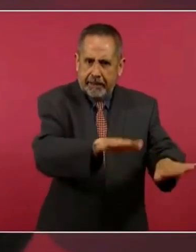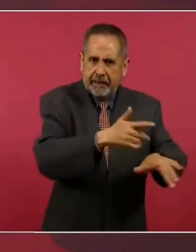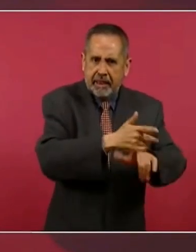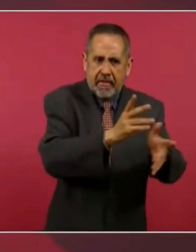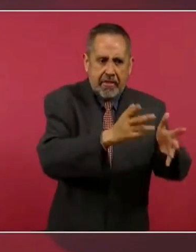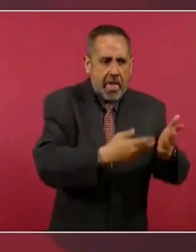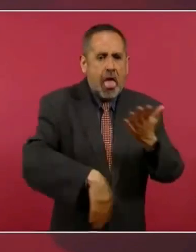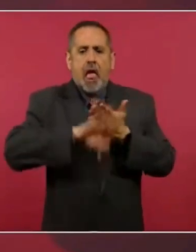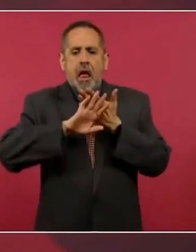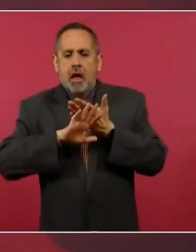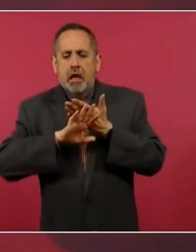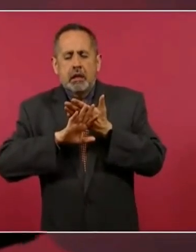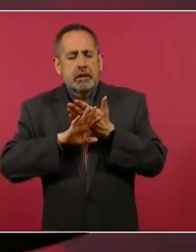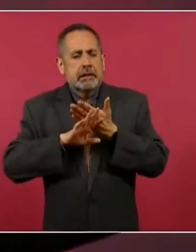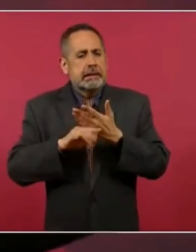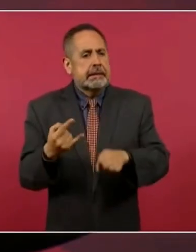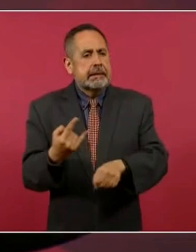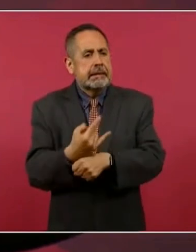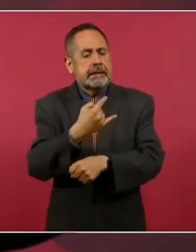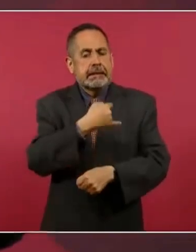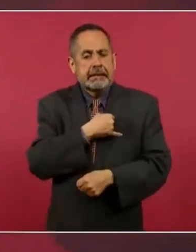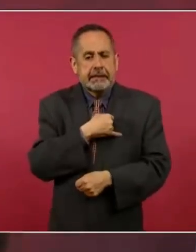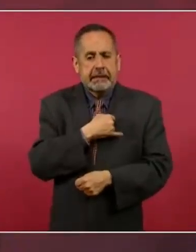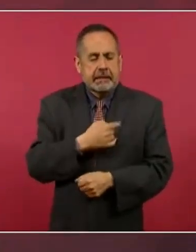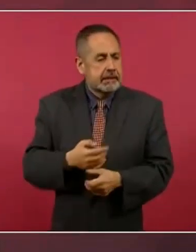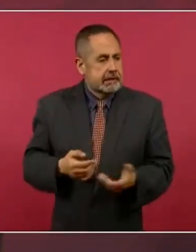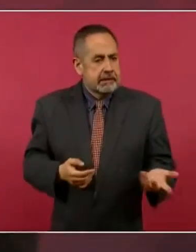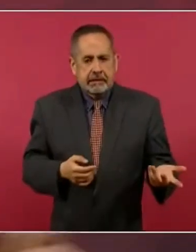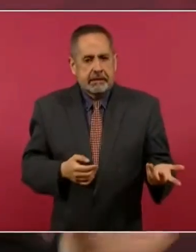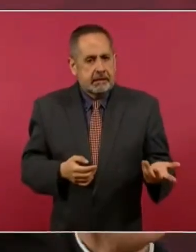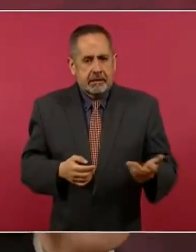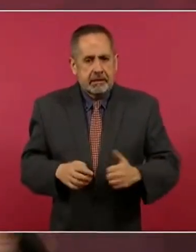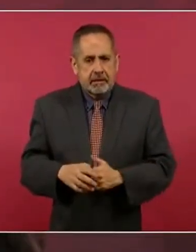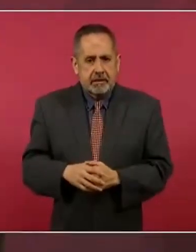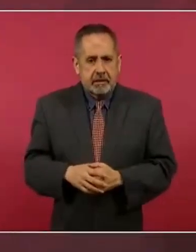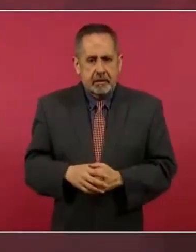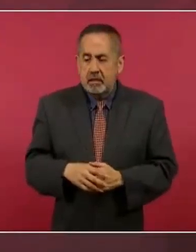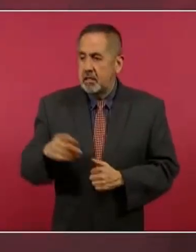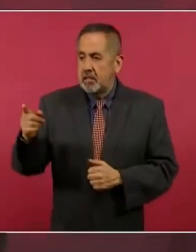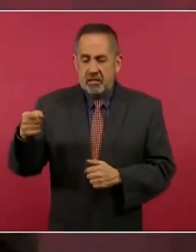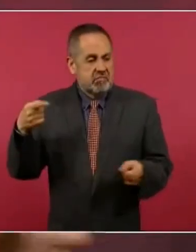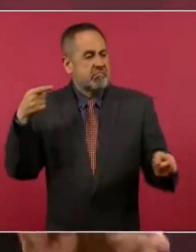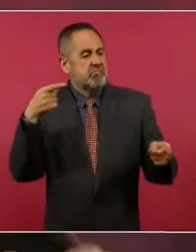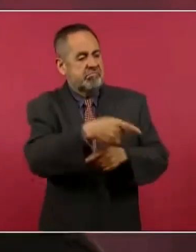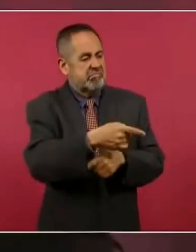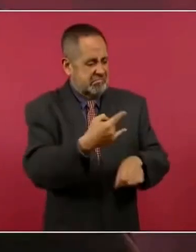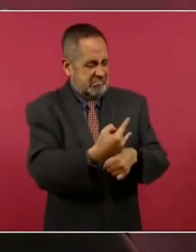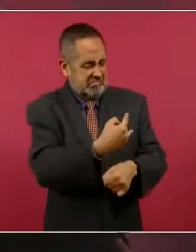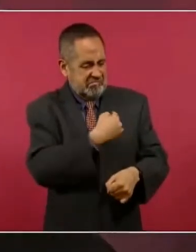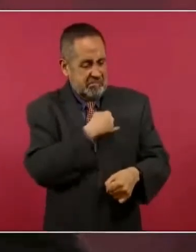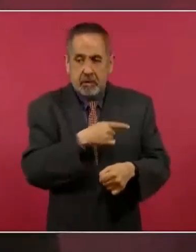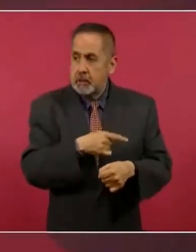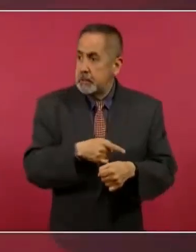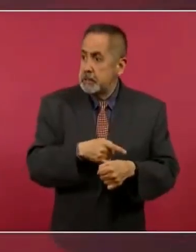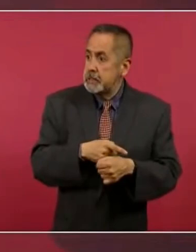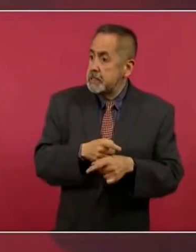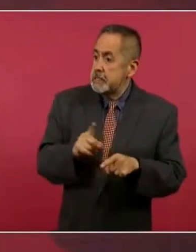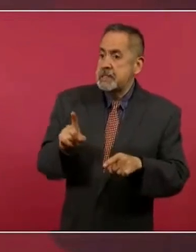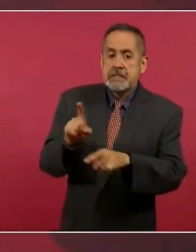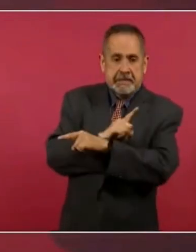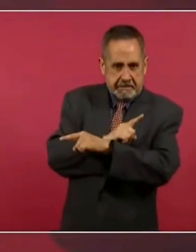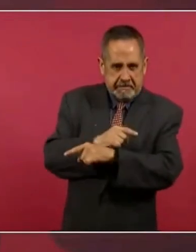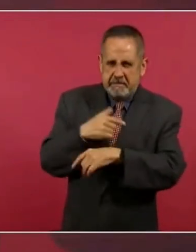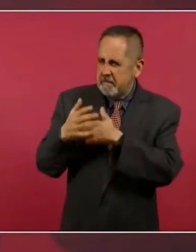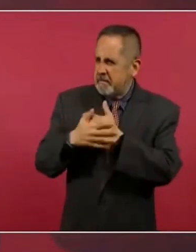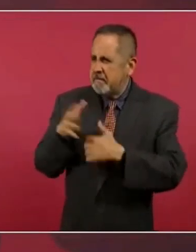eso no se lo perdonaron nunca por eso lo asesinaron de la manera